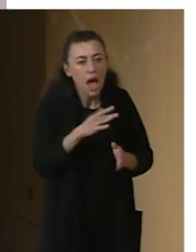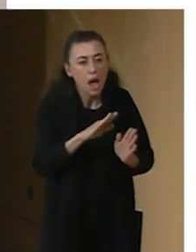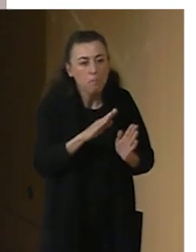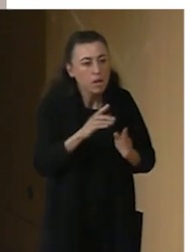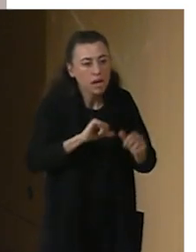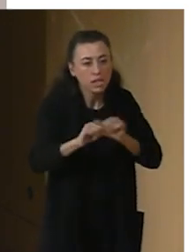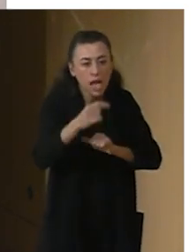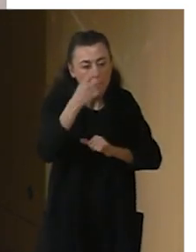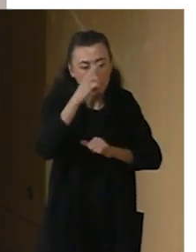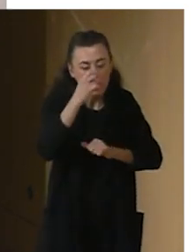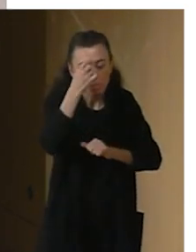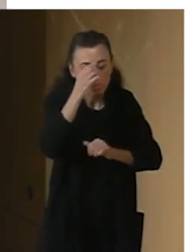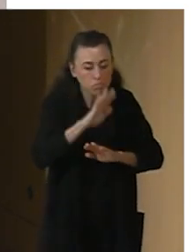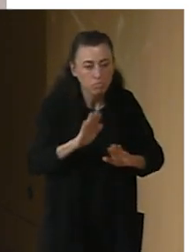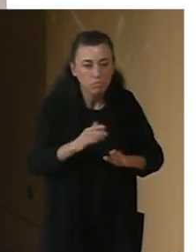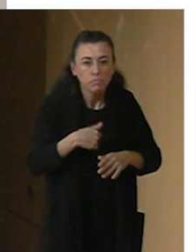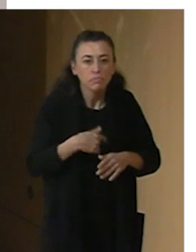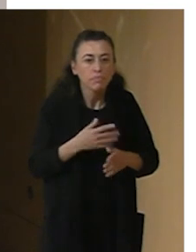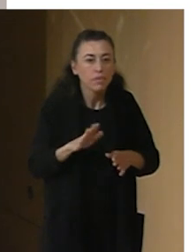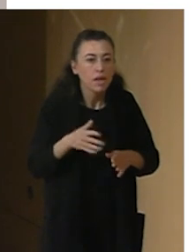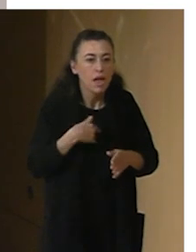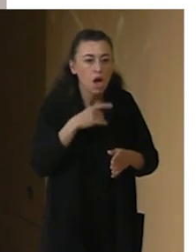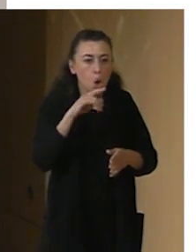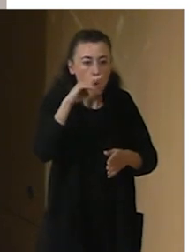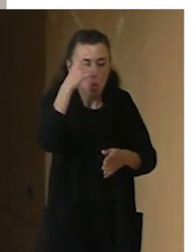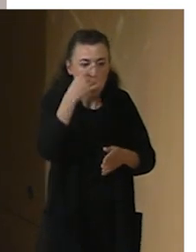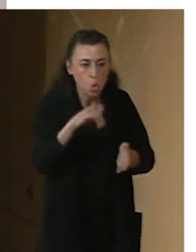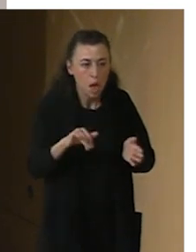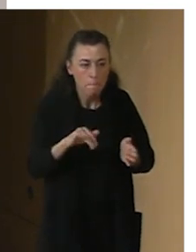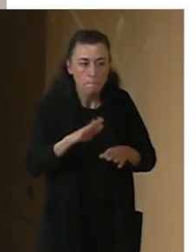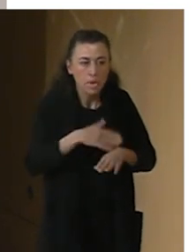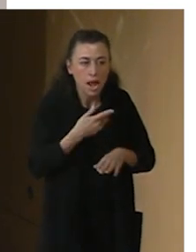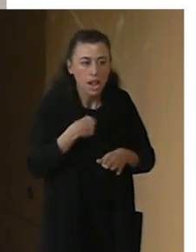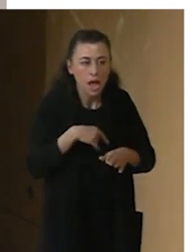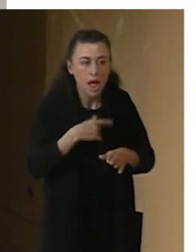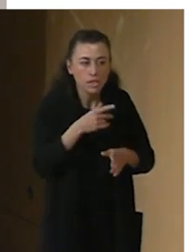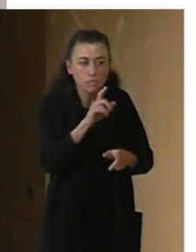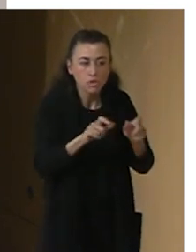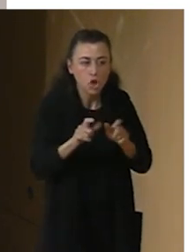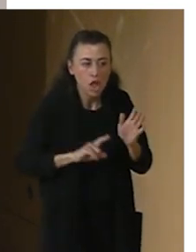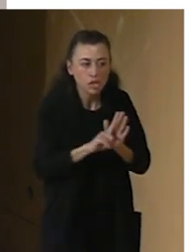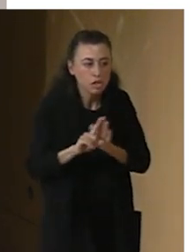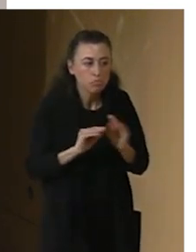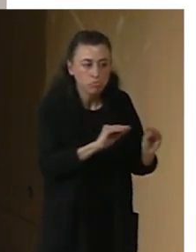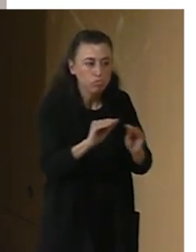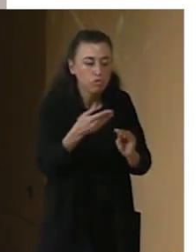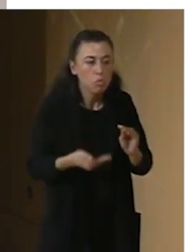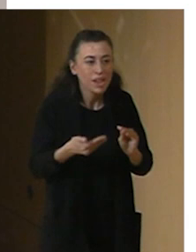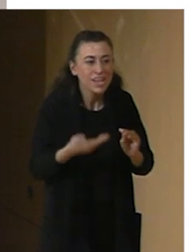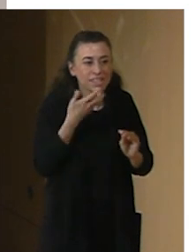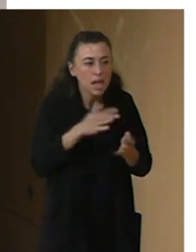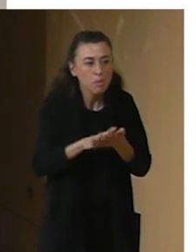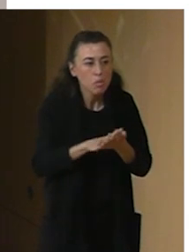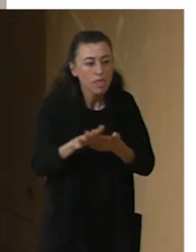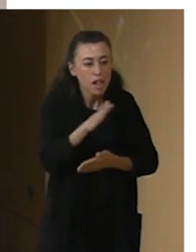es especialmente importante para el desarrollo de las personas, cuando hablamos de niños, niñas y jóvenes, es fundamental. Es en